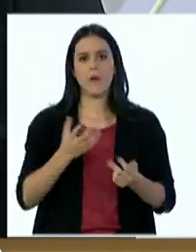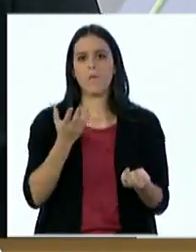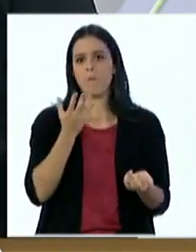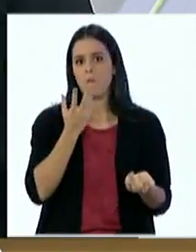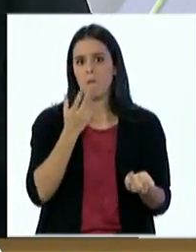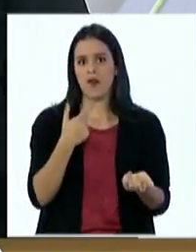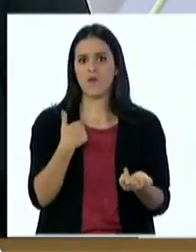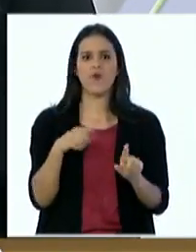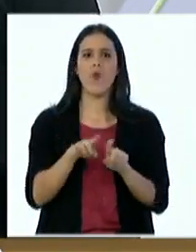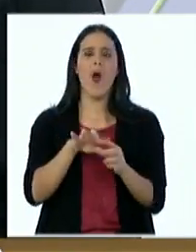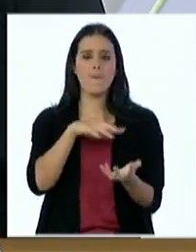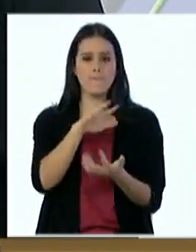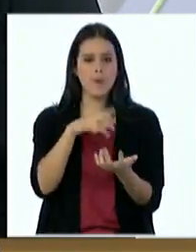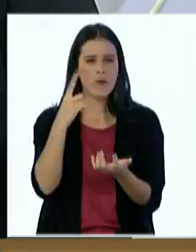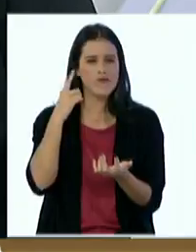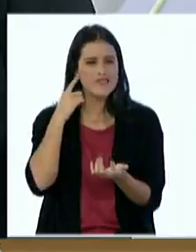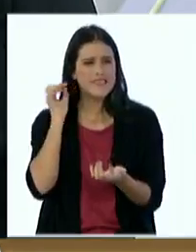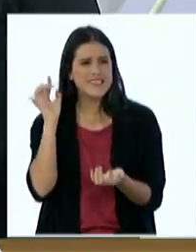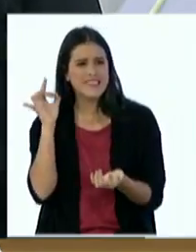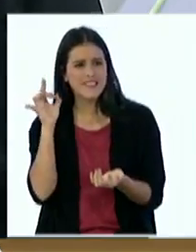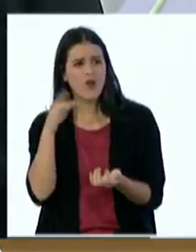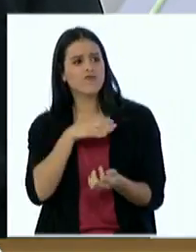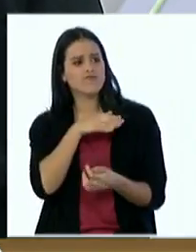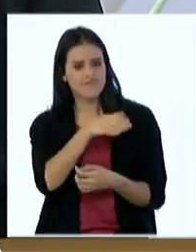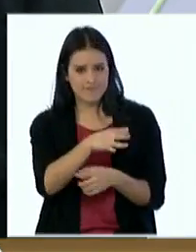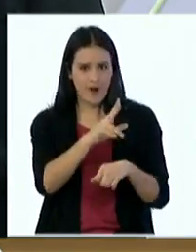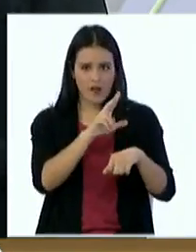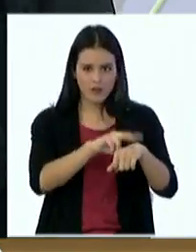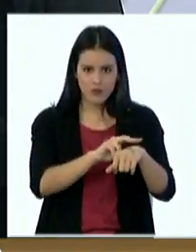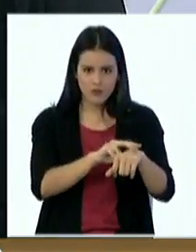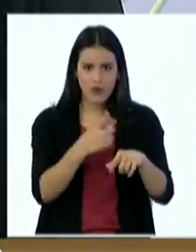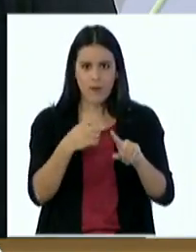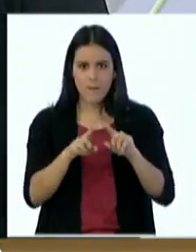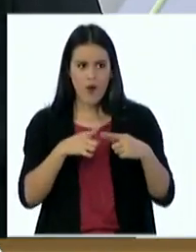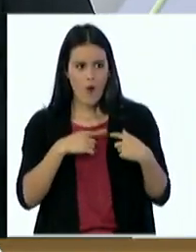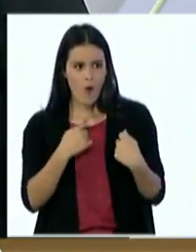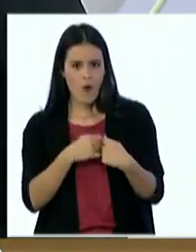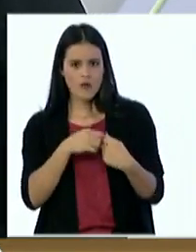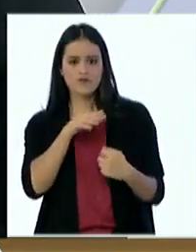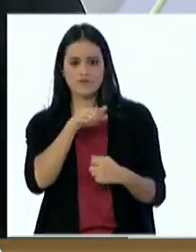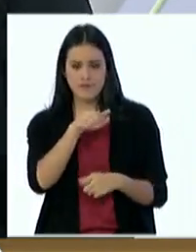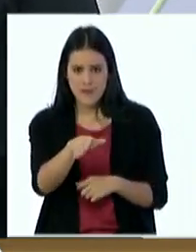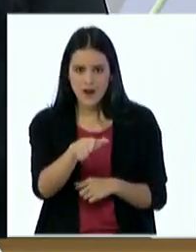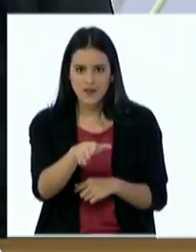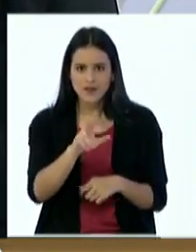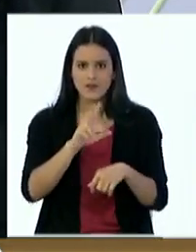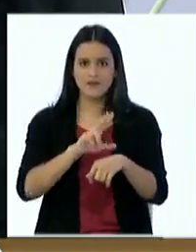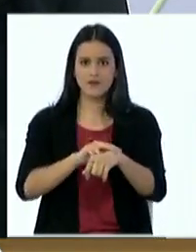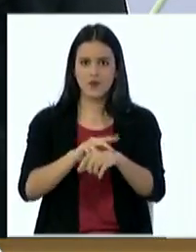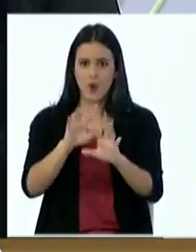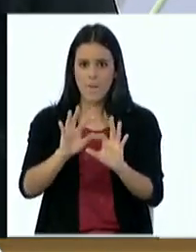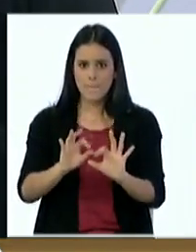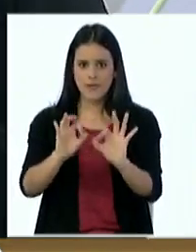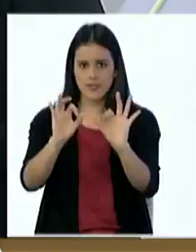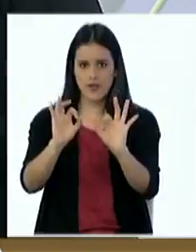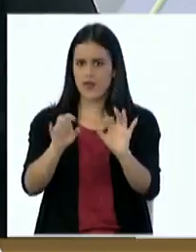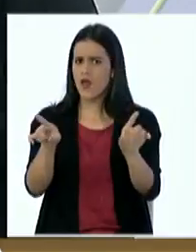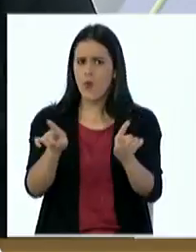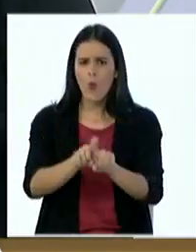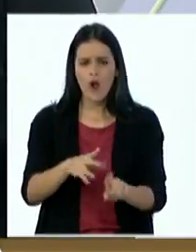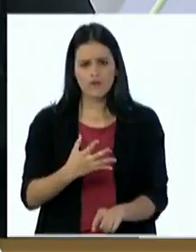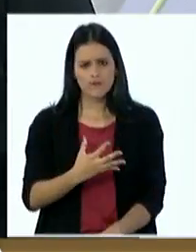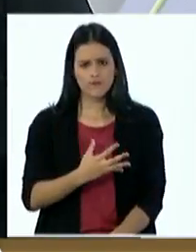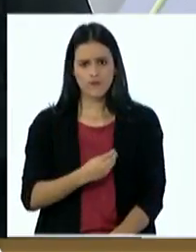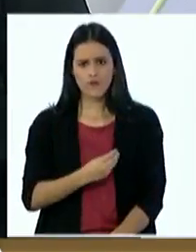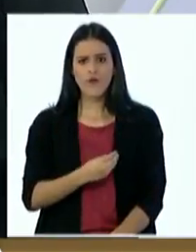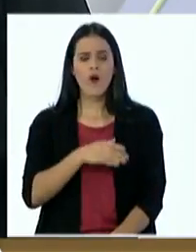tienes un problema del oído vas al otorrino, si tienes un problema del corazón vas al cardiólogo si tienes una dificultad de lactancia vas